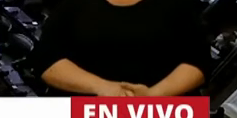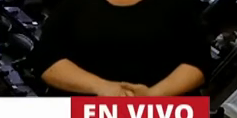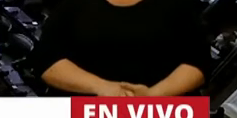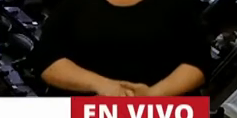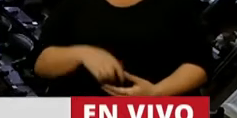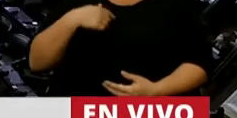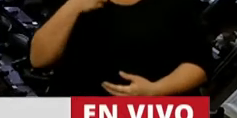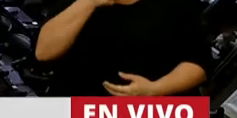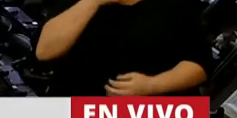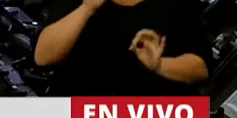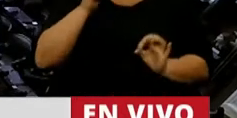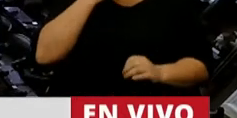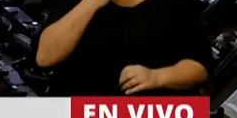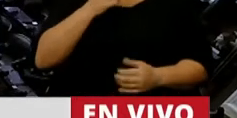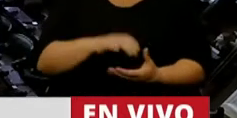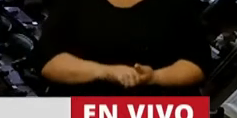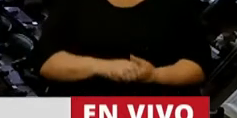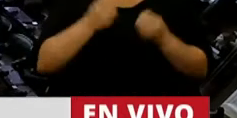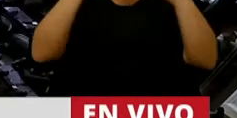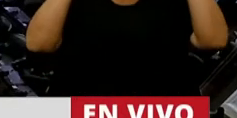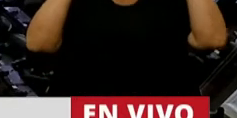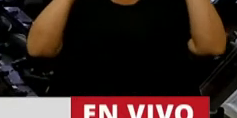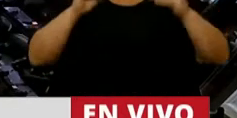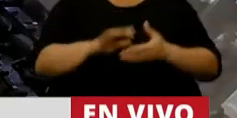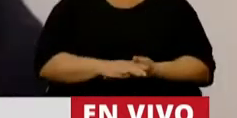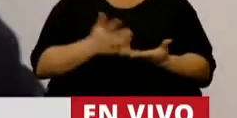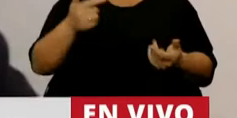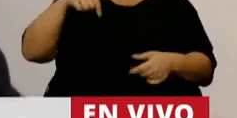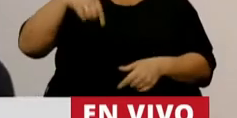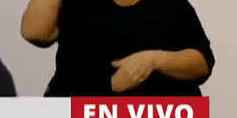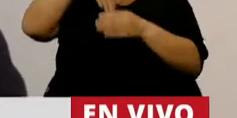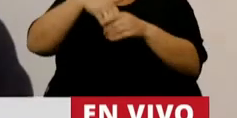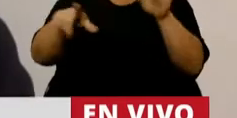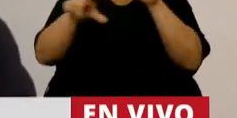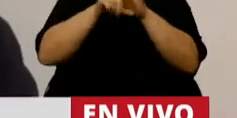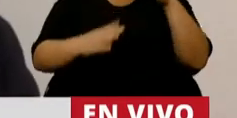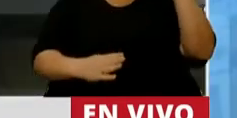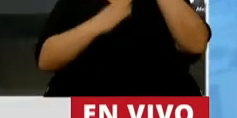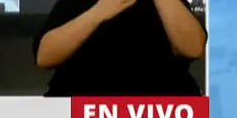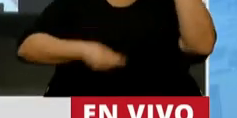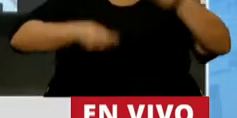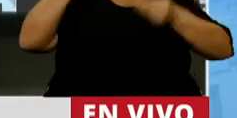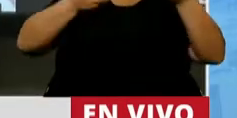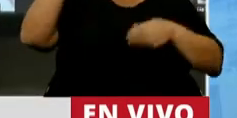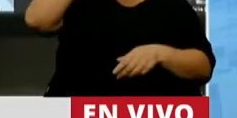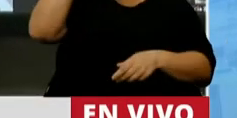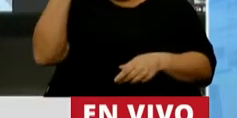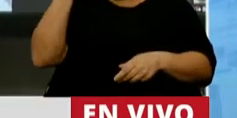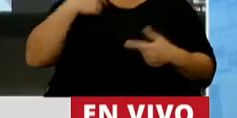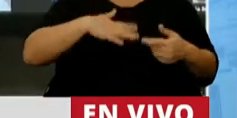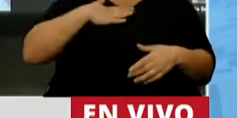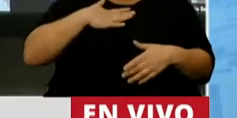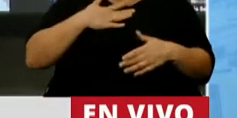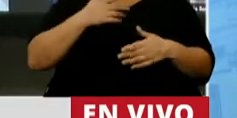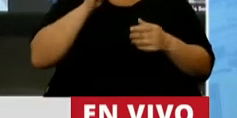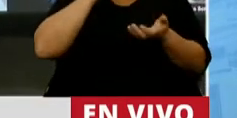Ahí estoy, sí. Muy buenas noches. Bueno, hoy estamos votando la ley de leyes, el presupuesto nacional. Celebro